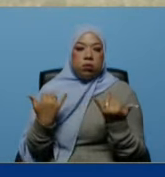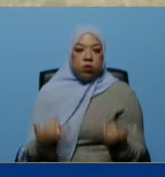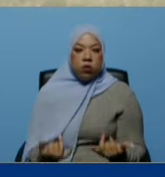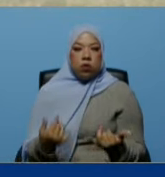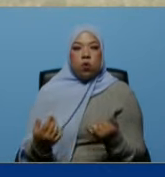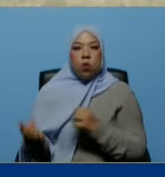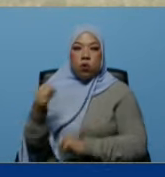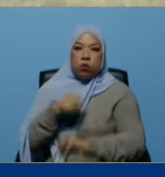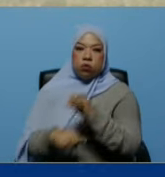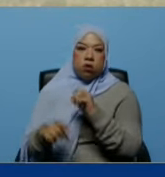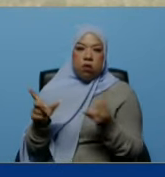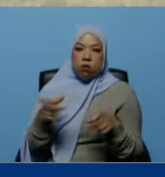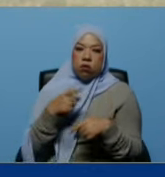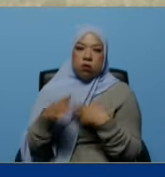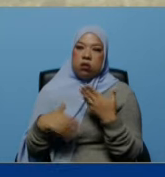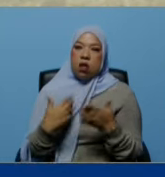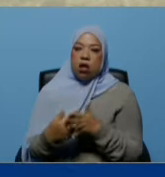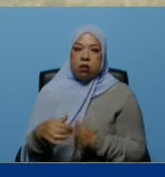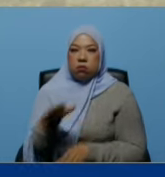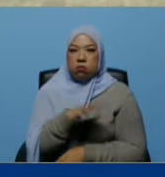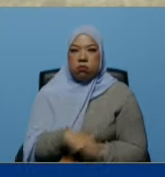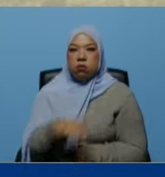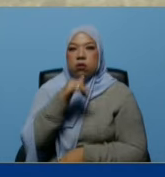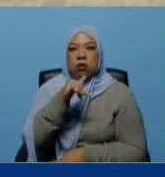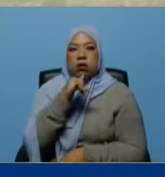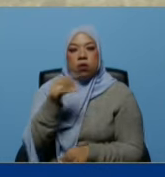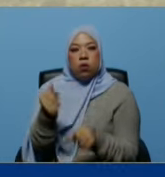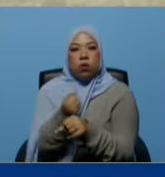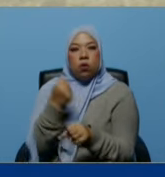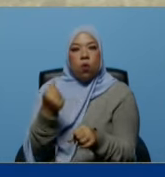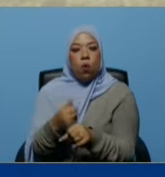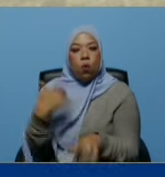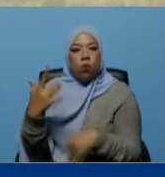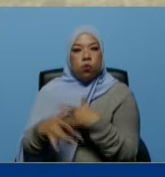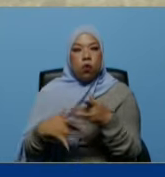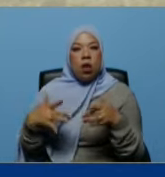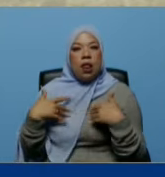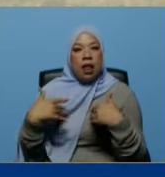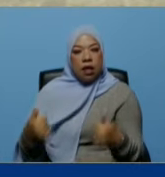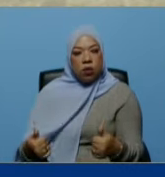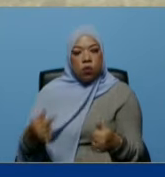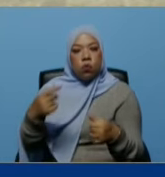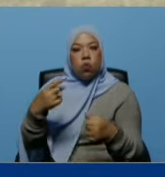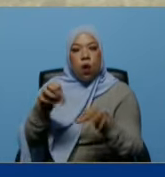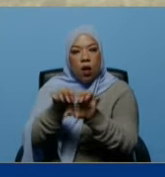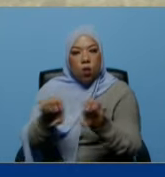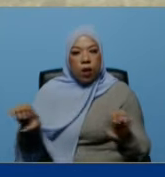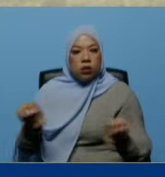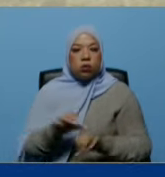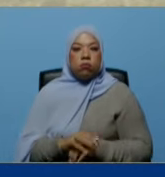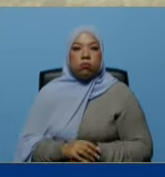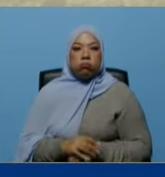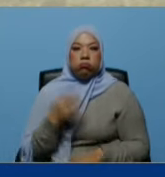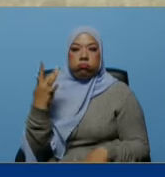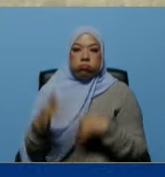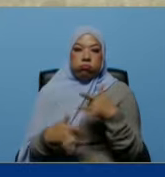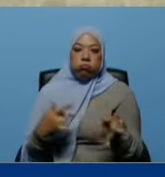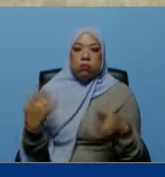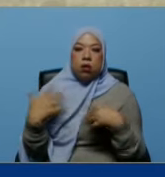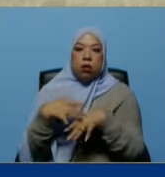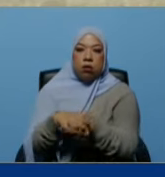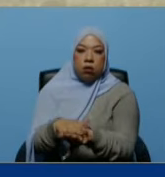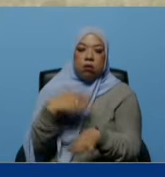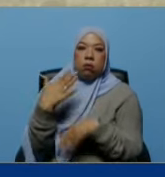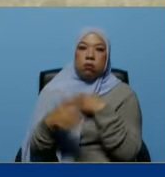ofensiva de agosto para entregar obras de salud obras de educación obras integrales